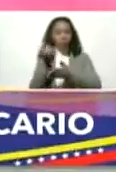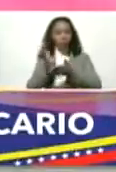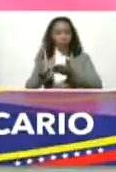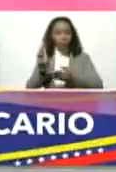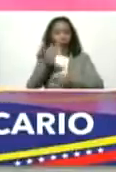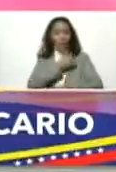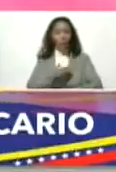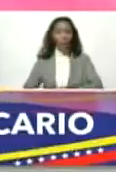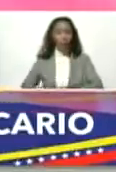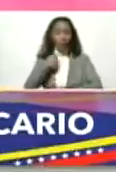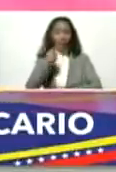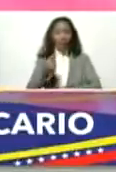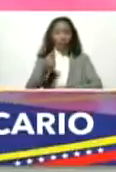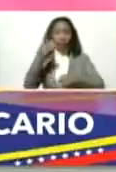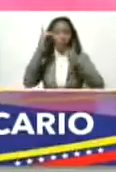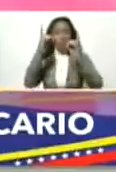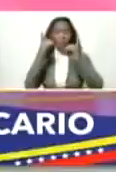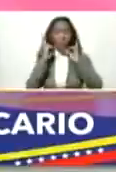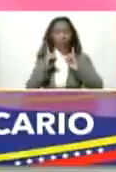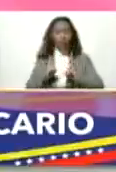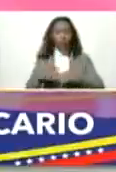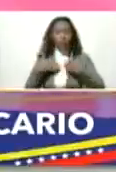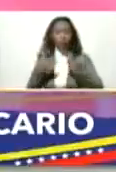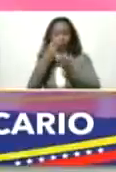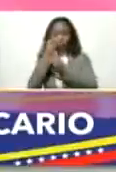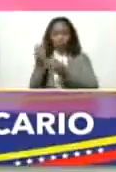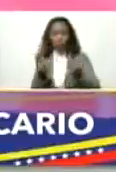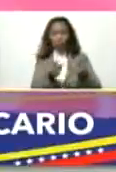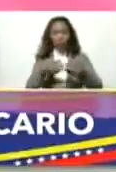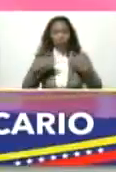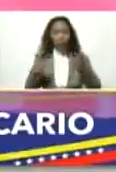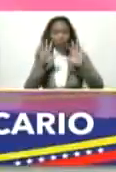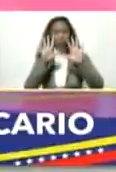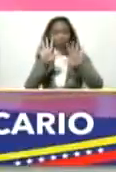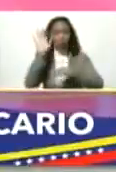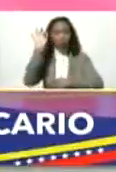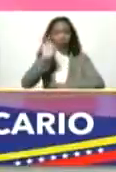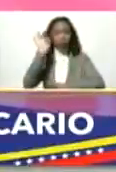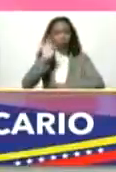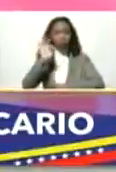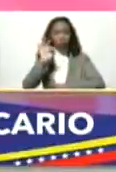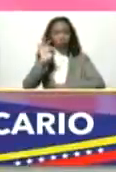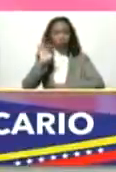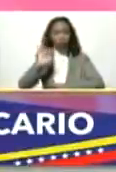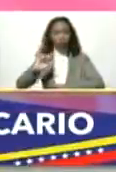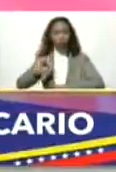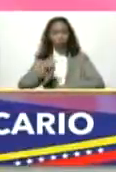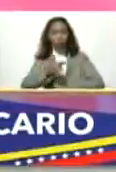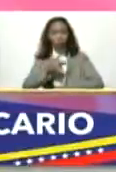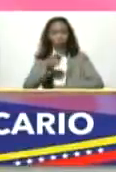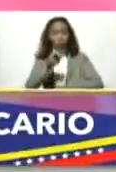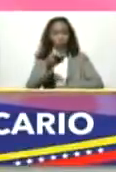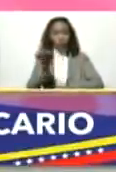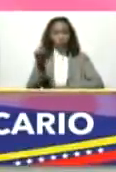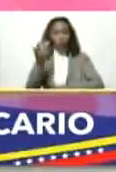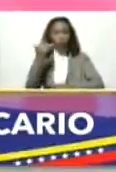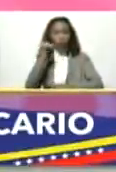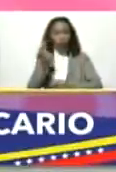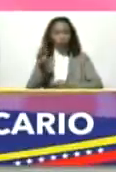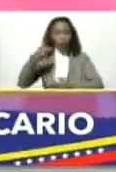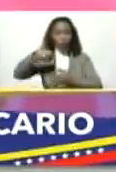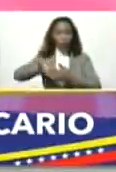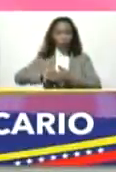ha tomado la decisión de, bueno, invitarlos a que el 10% de las divisas que ustedes tienen en cuenta